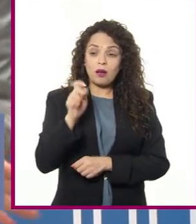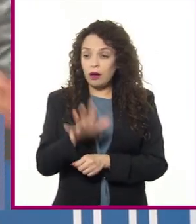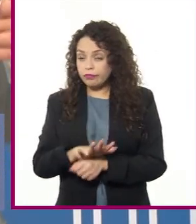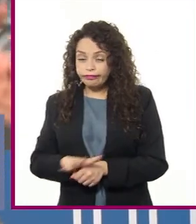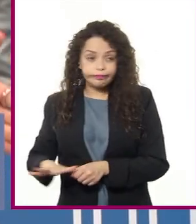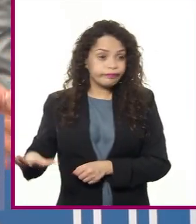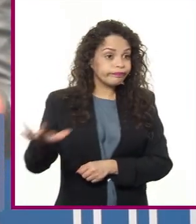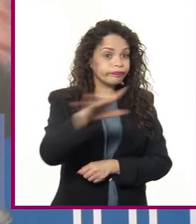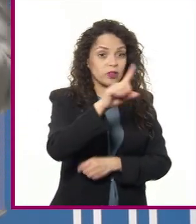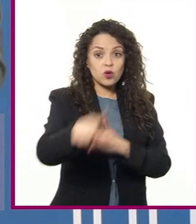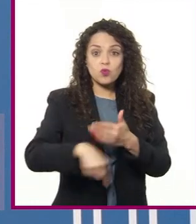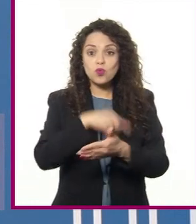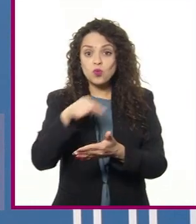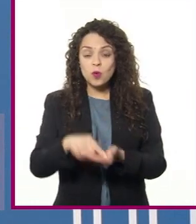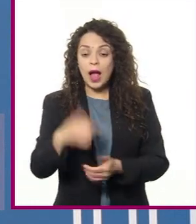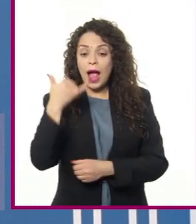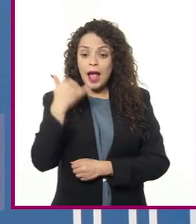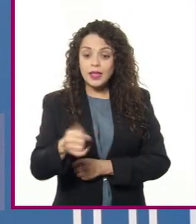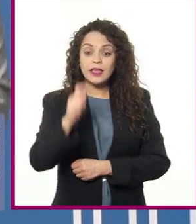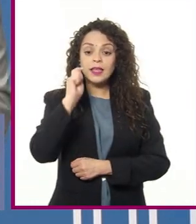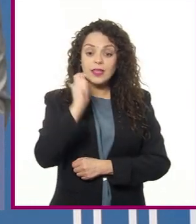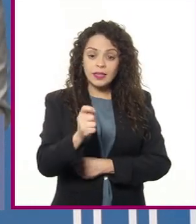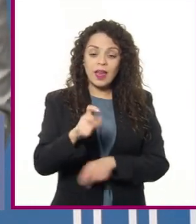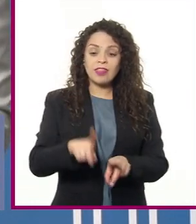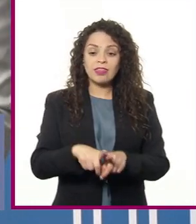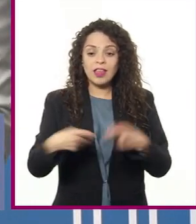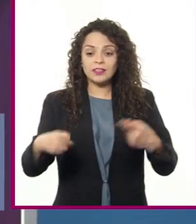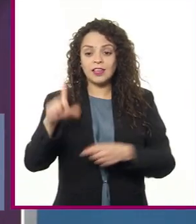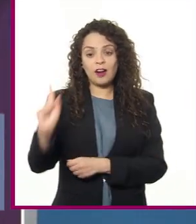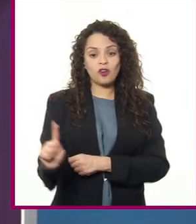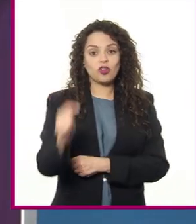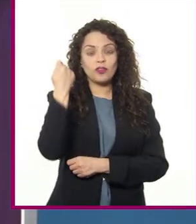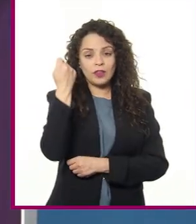físico y al alto desarrollo tecnológico.